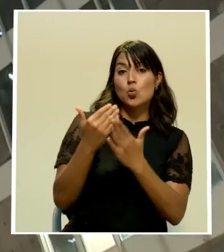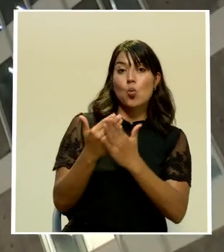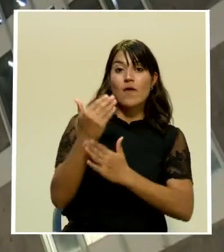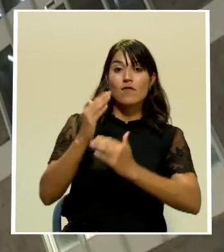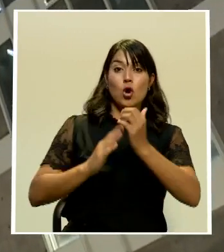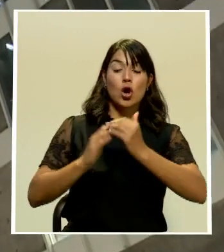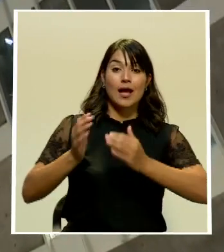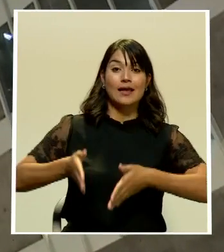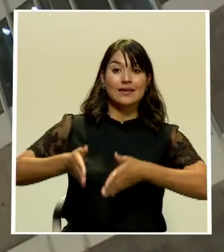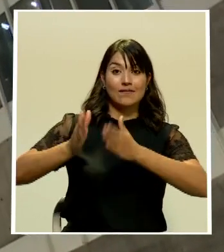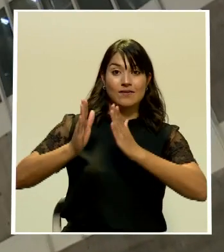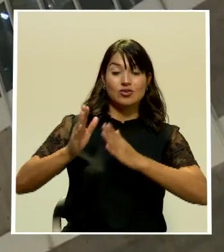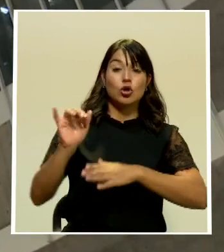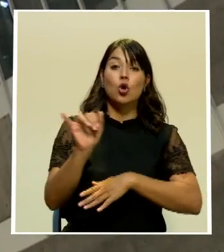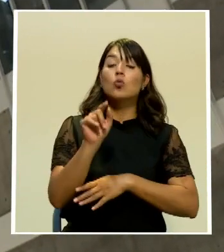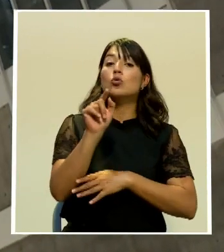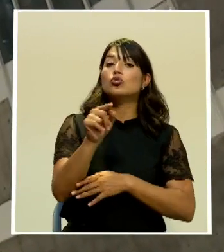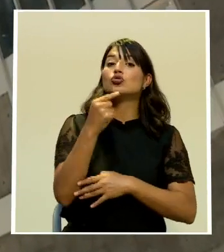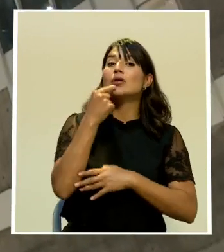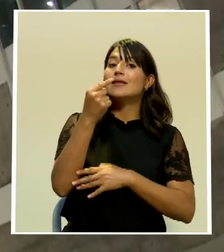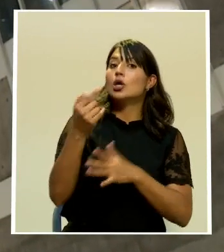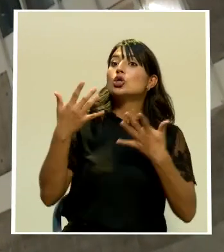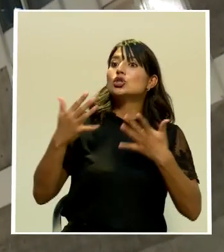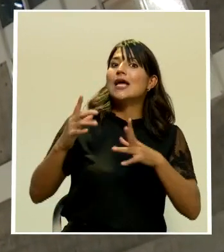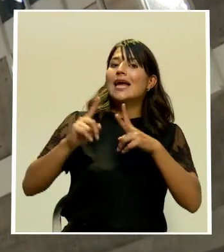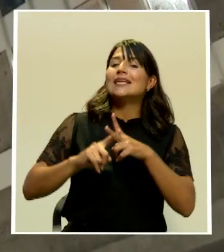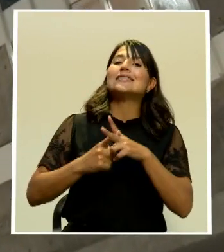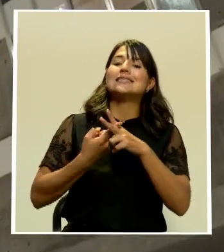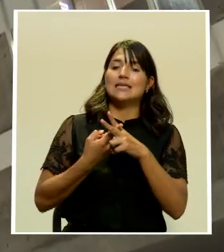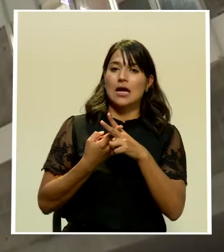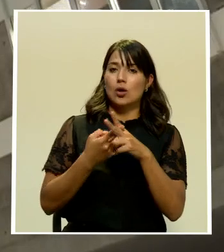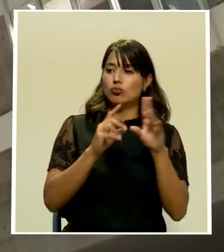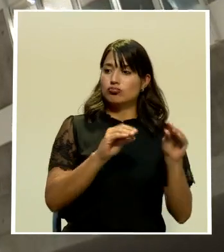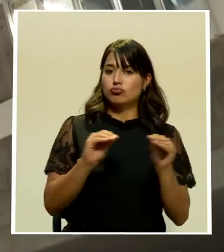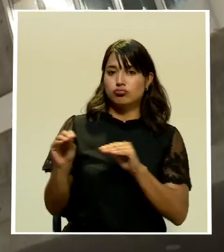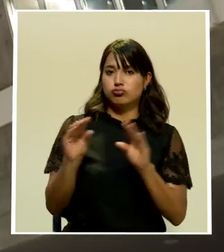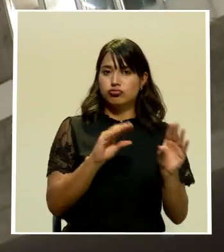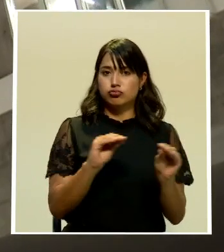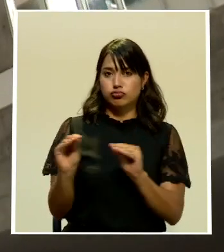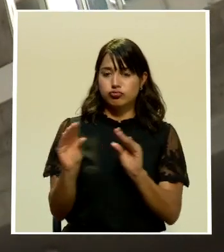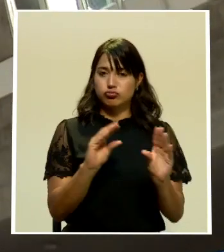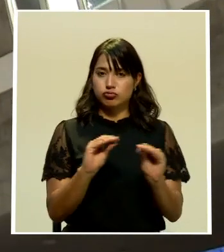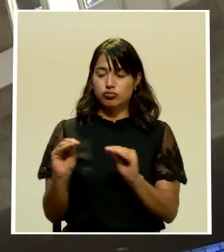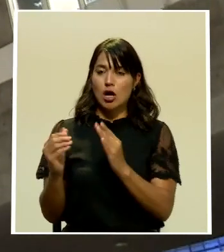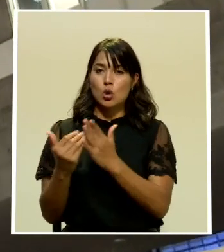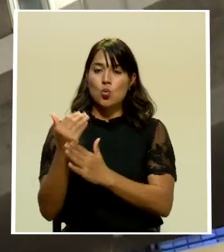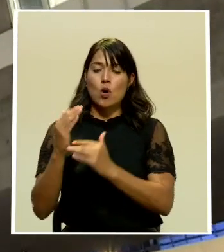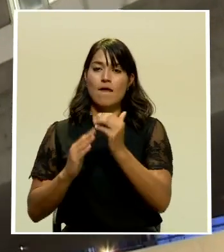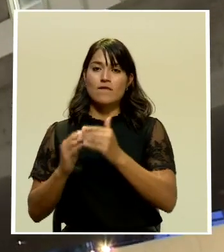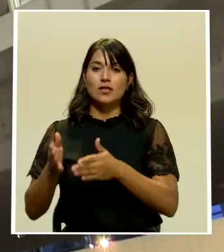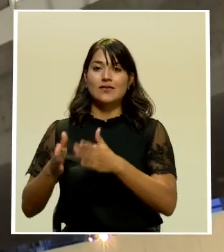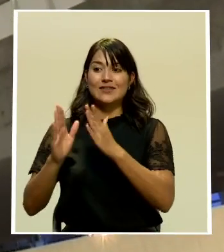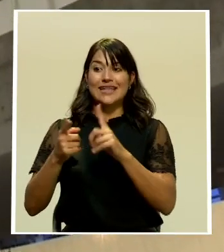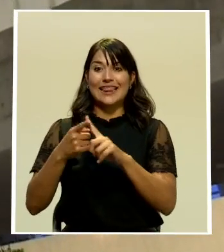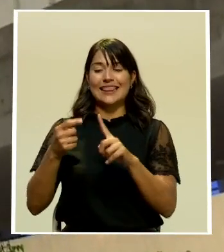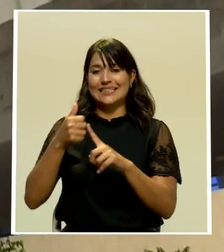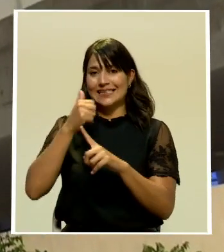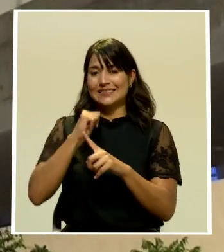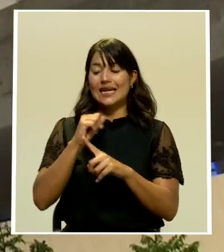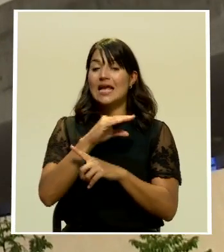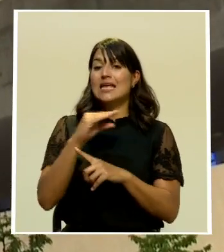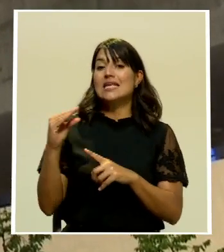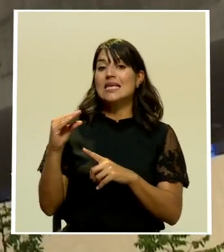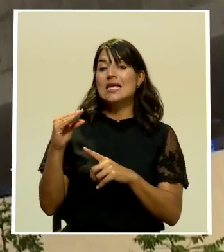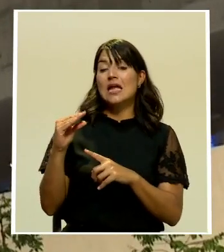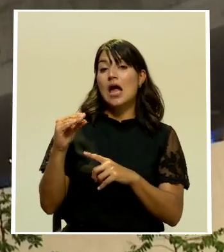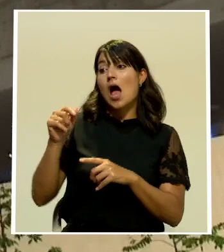legislativo que como usted bien lo decía Ernesto inició ya el funcionamiento acá toda la asamblea los diputados también ayer en el plenario y bueno aquí también